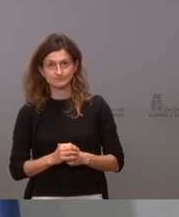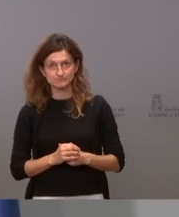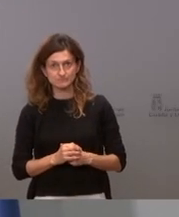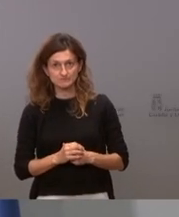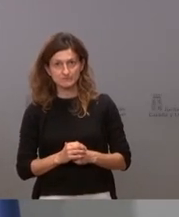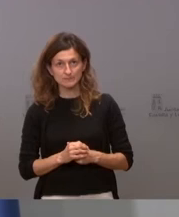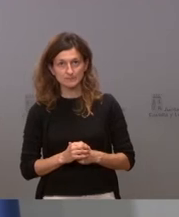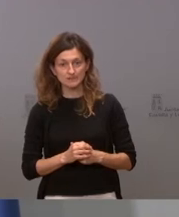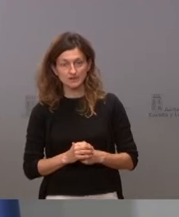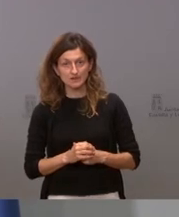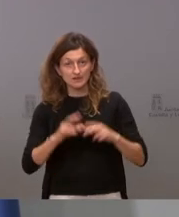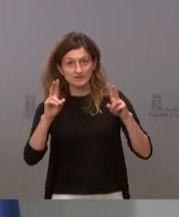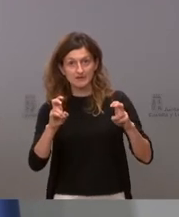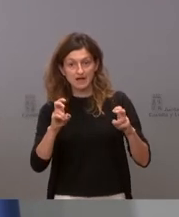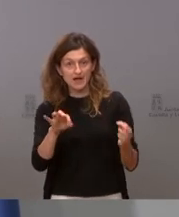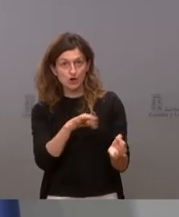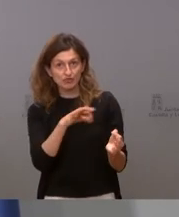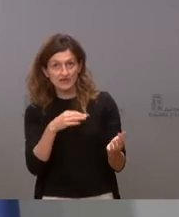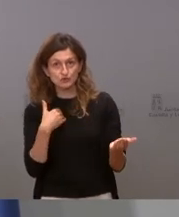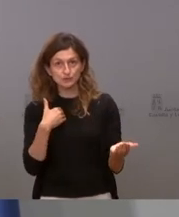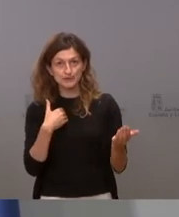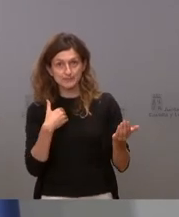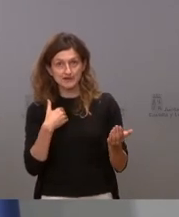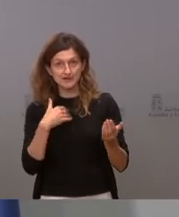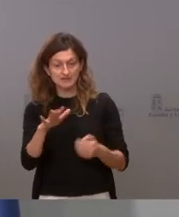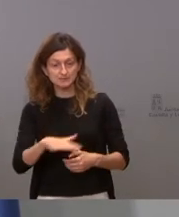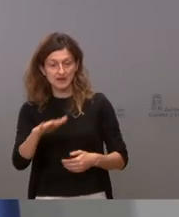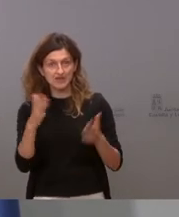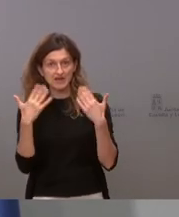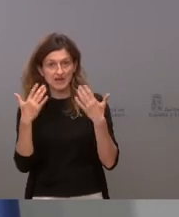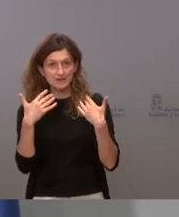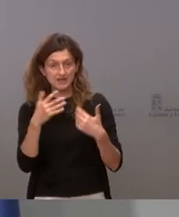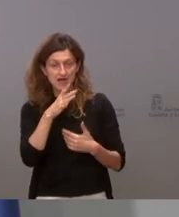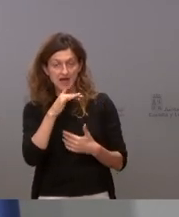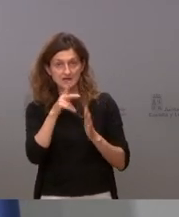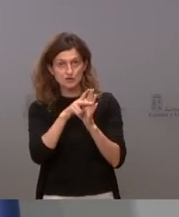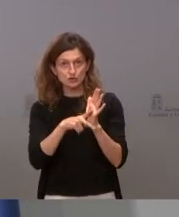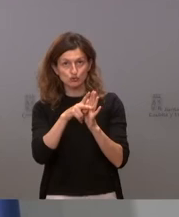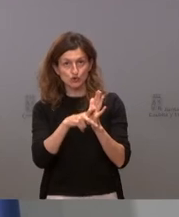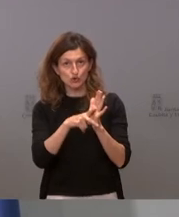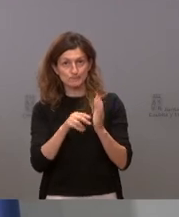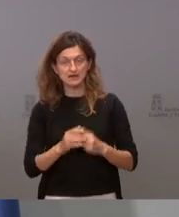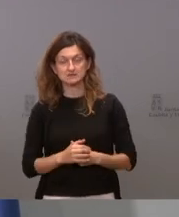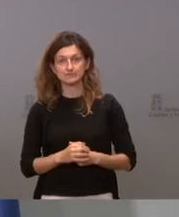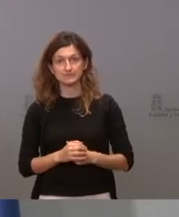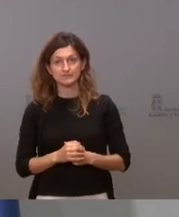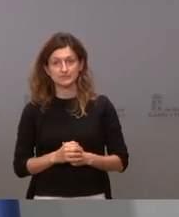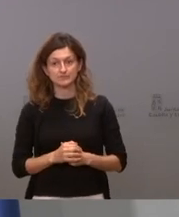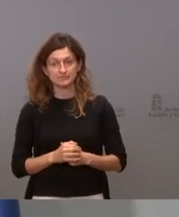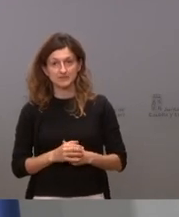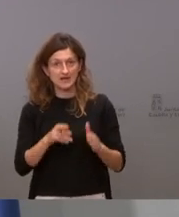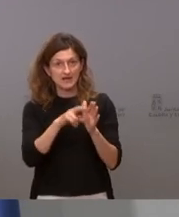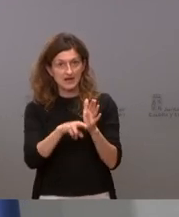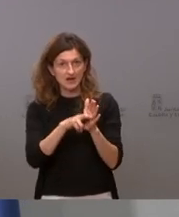sobre los conciertos y verbenas todos los conciertos y actividades al aire libre están regulados en la norma se